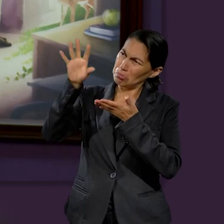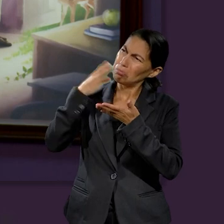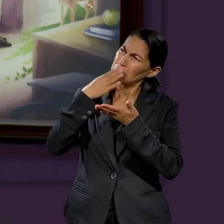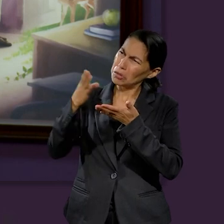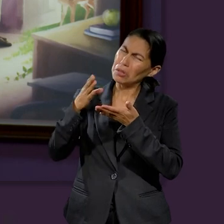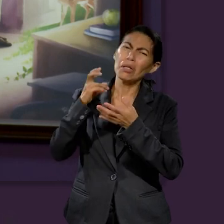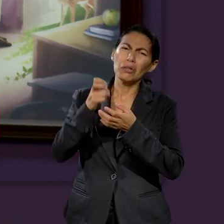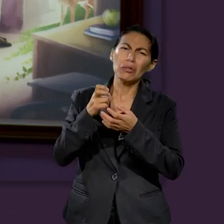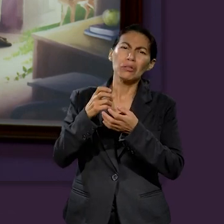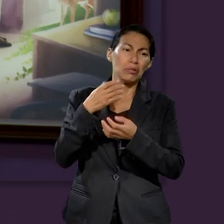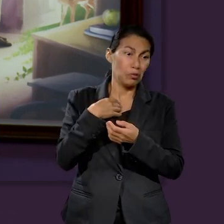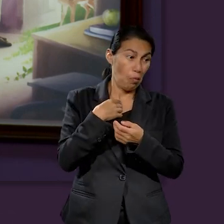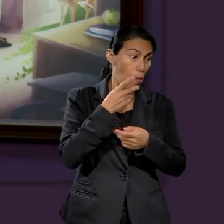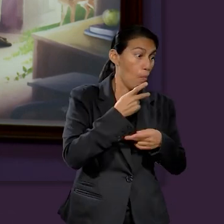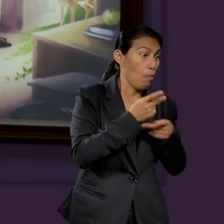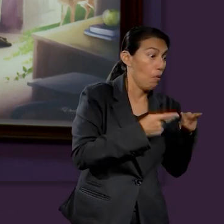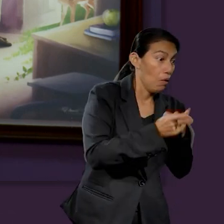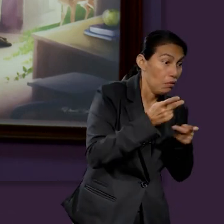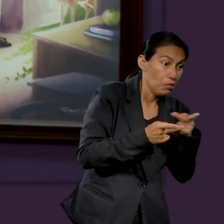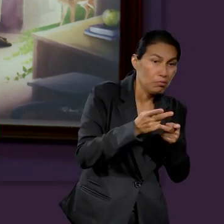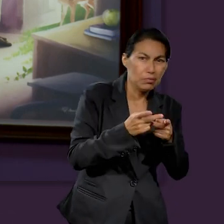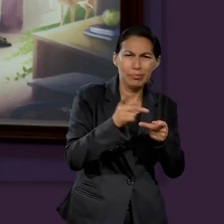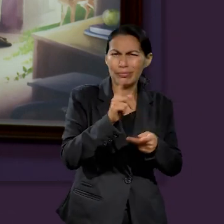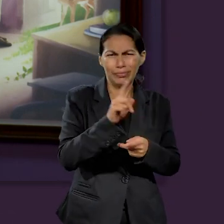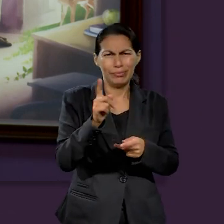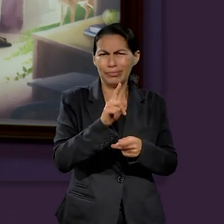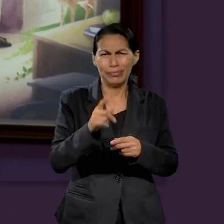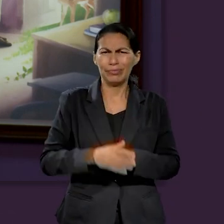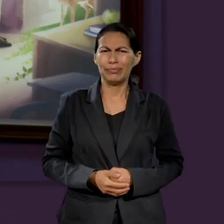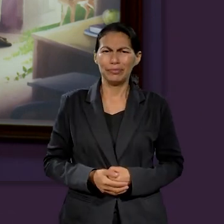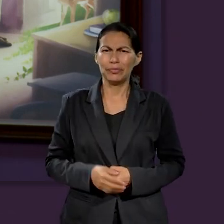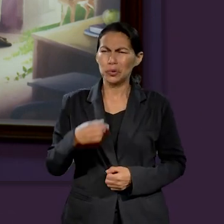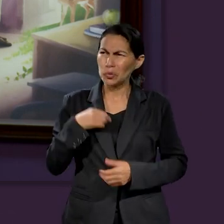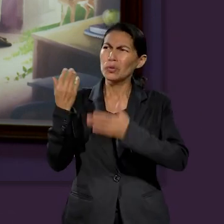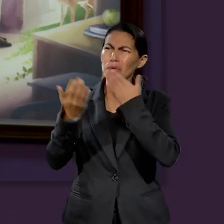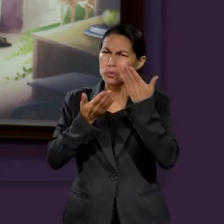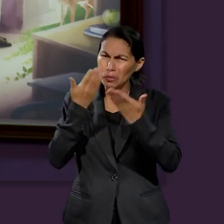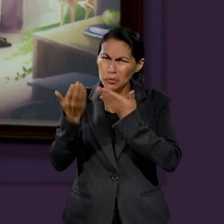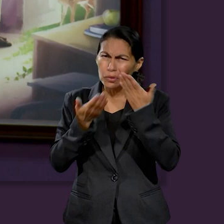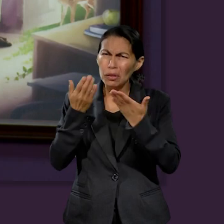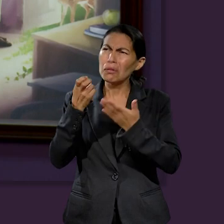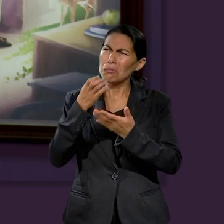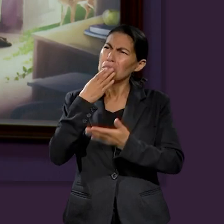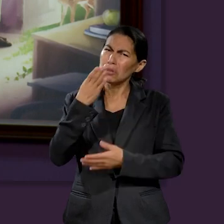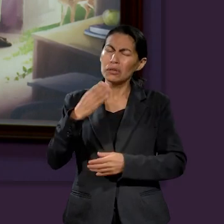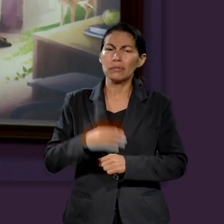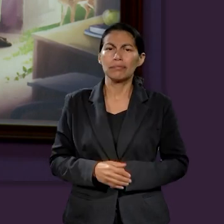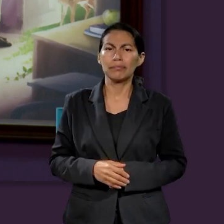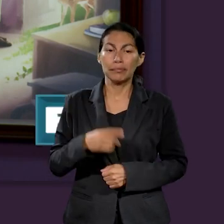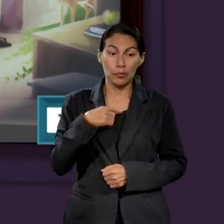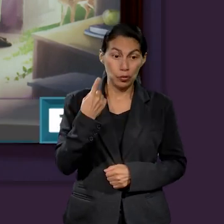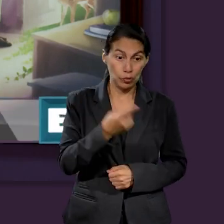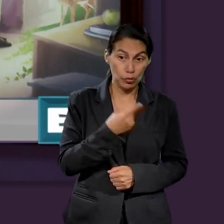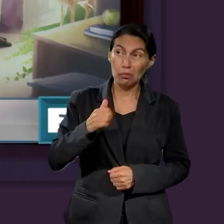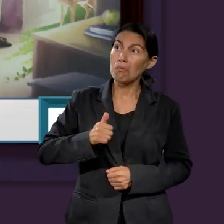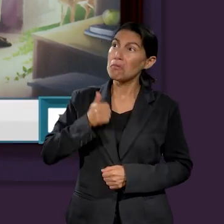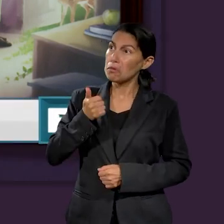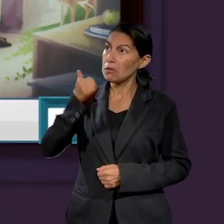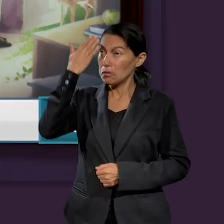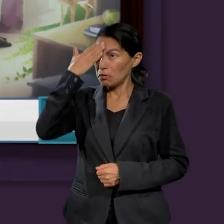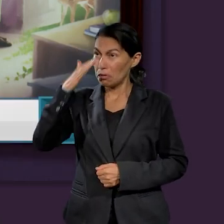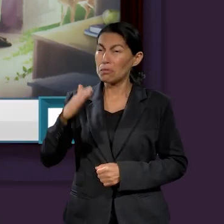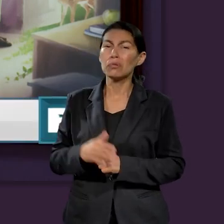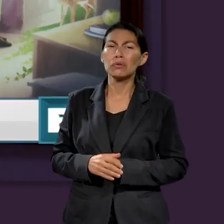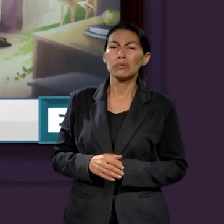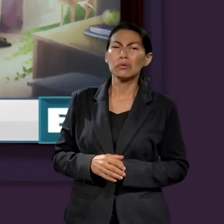sea, pedir préstamo era lo que lo que estudié o sea, es lo que más me gustó es eso, o sea, si nosotros sabemos aprovechar